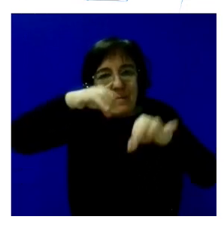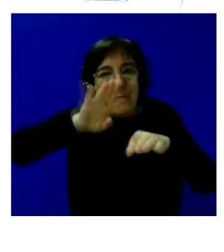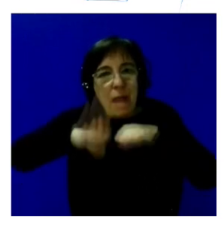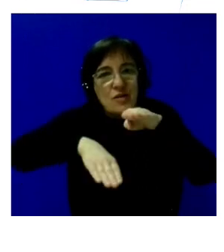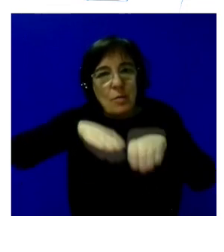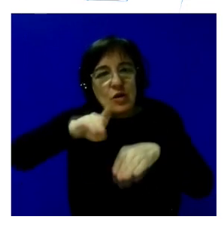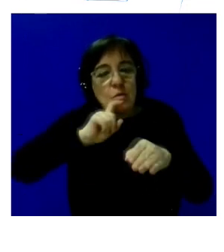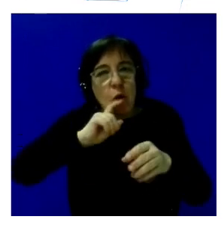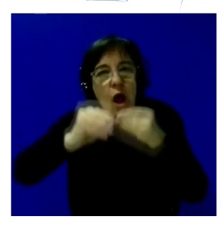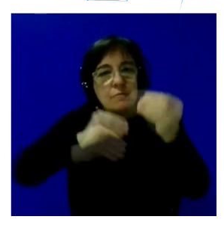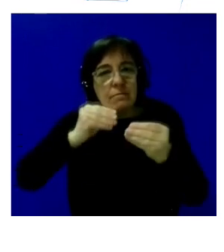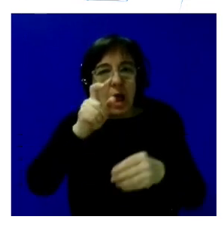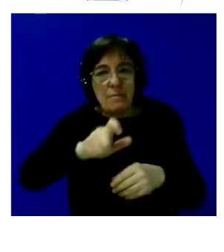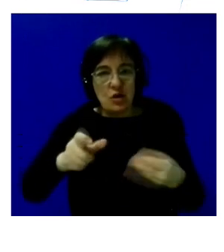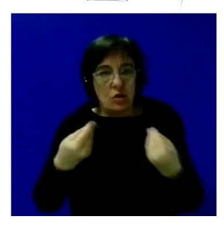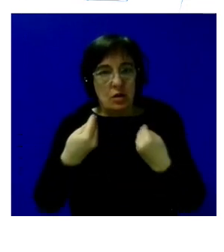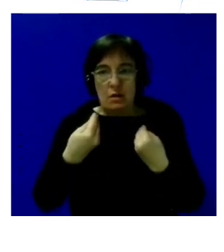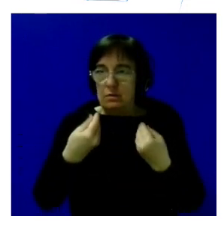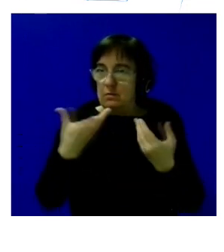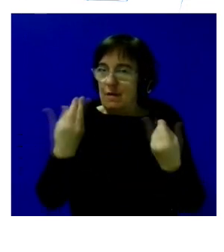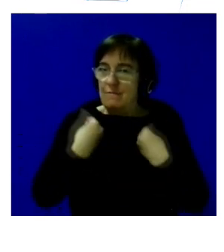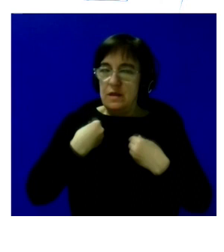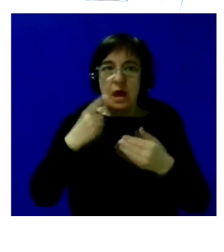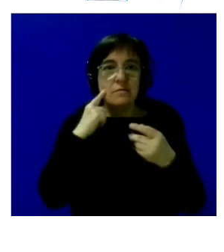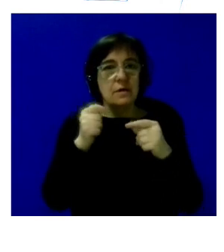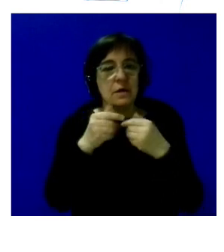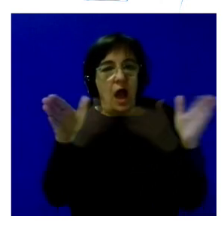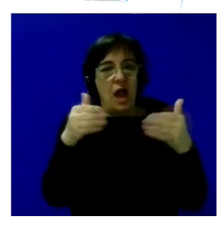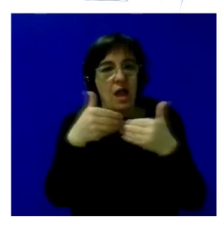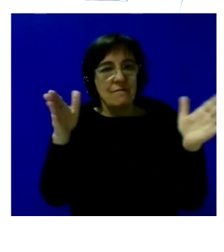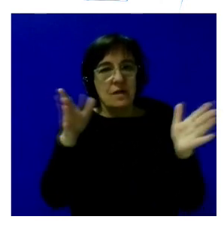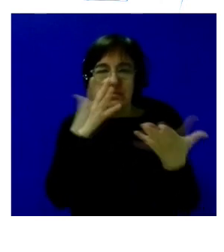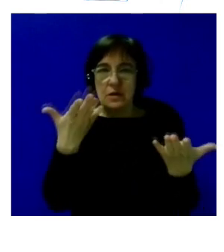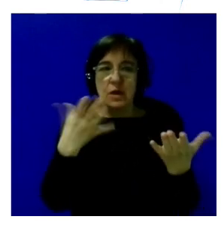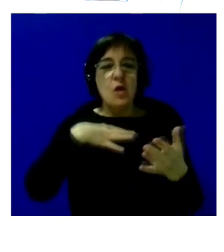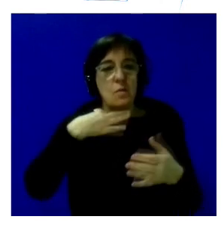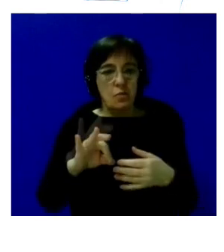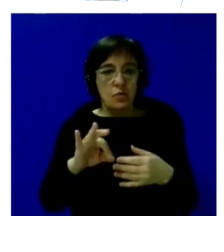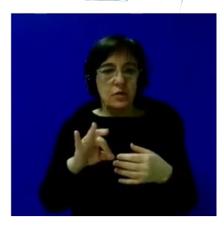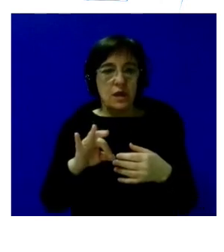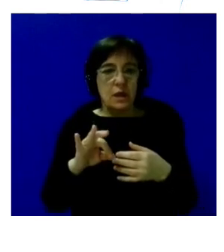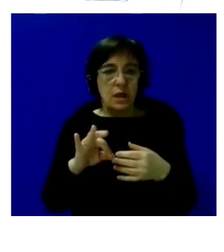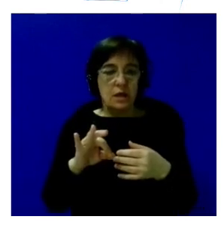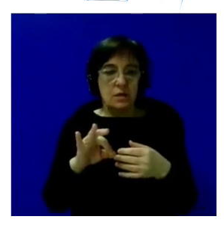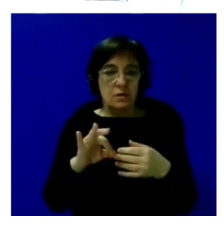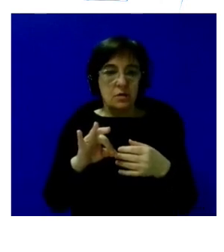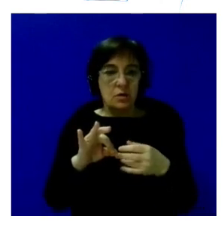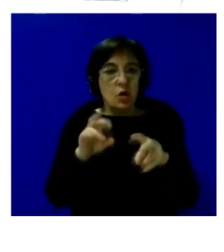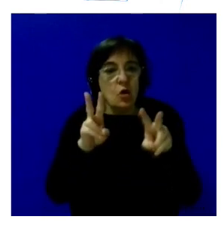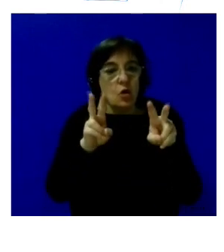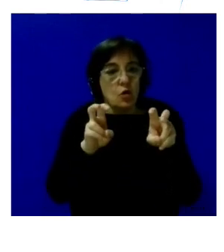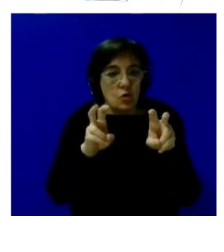estas personas para que la vida pudiera seguir abriéndose paso a través de ellos y pudieran abrirse estos nuevos